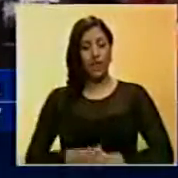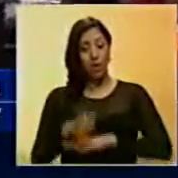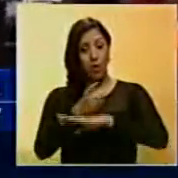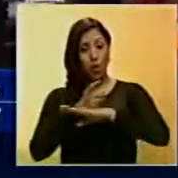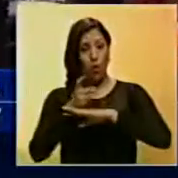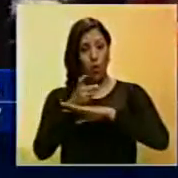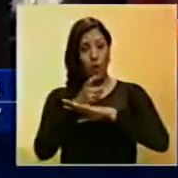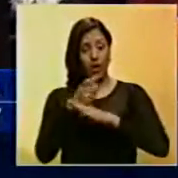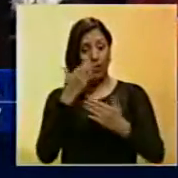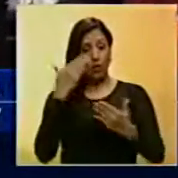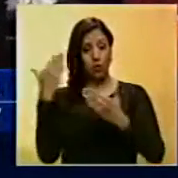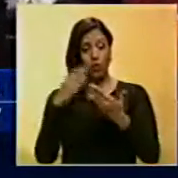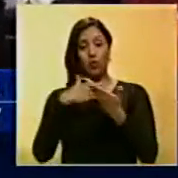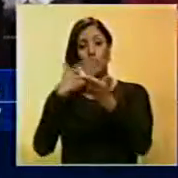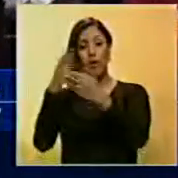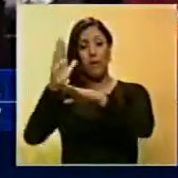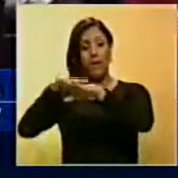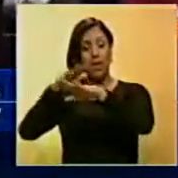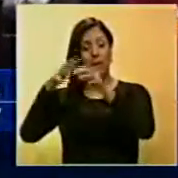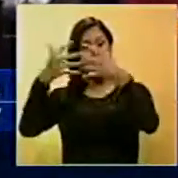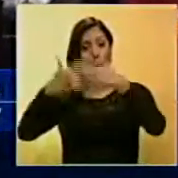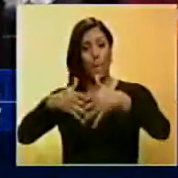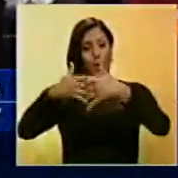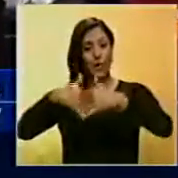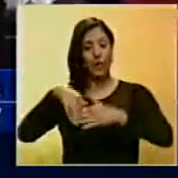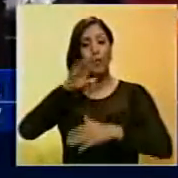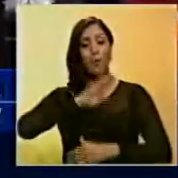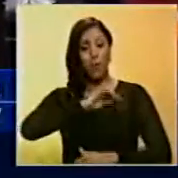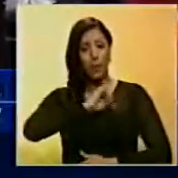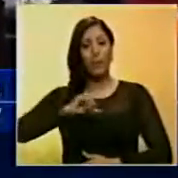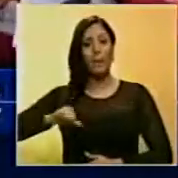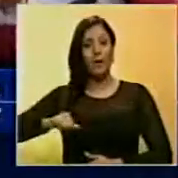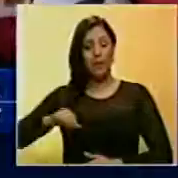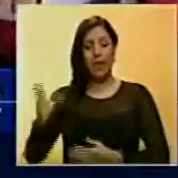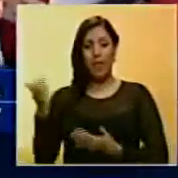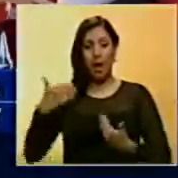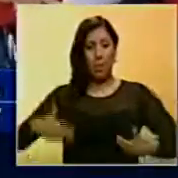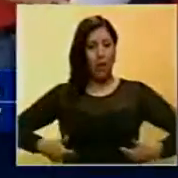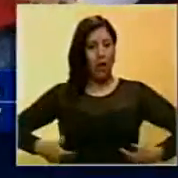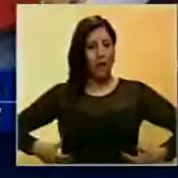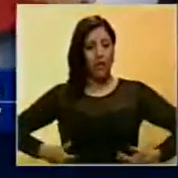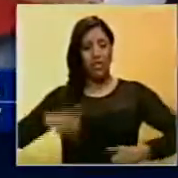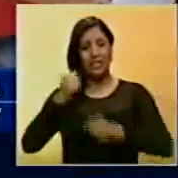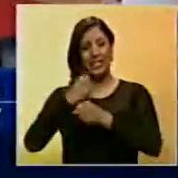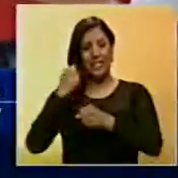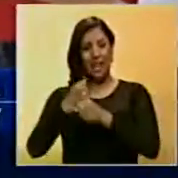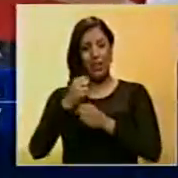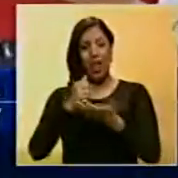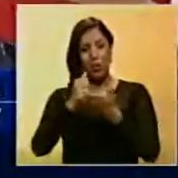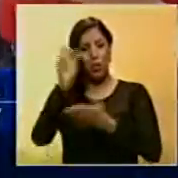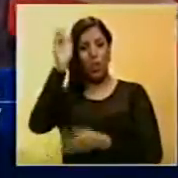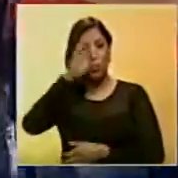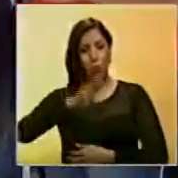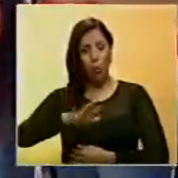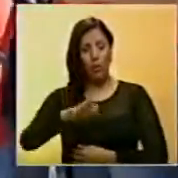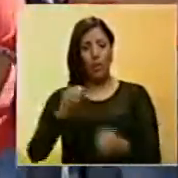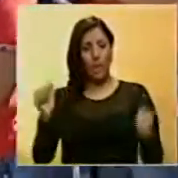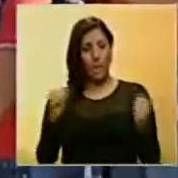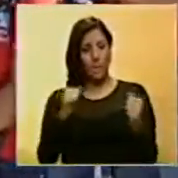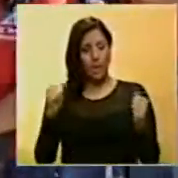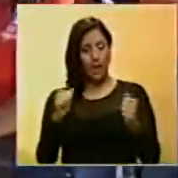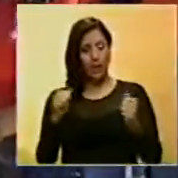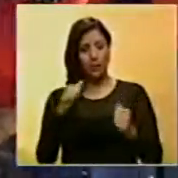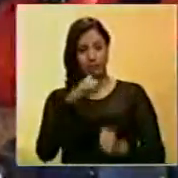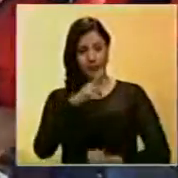gobernador Alexis Ramírez hizo el llamado a los productores y a la empresa privada a unir esfuerzos y trabajar por el pueblo. En Mérida, Saíde